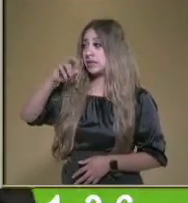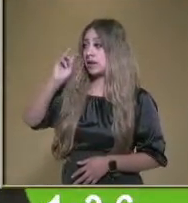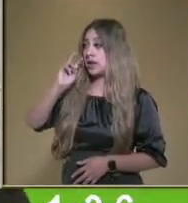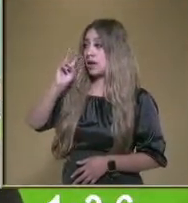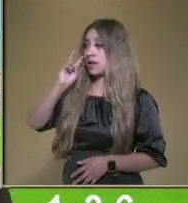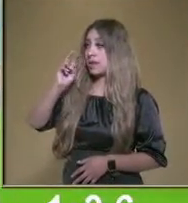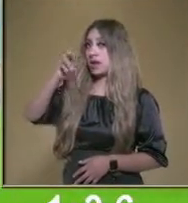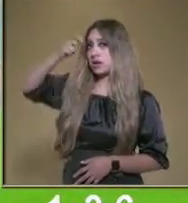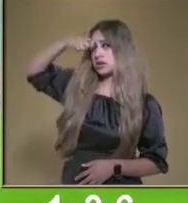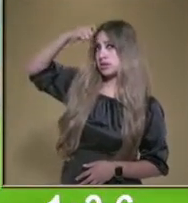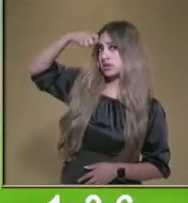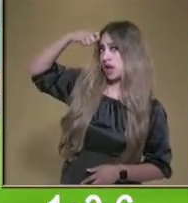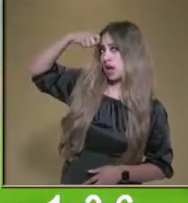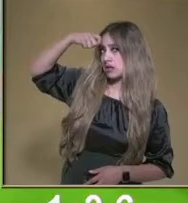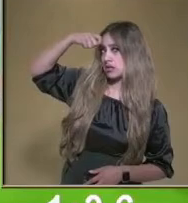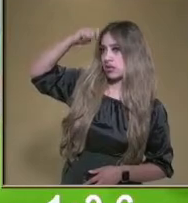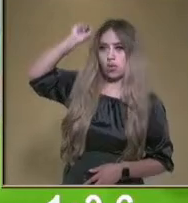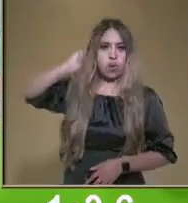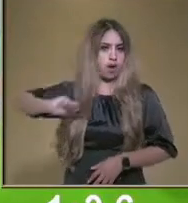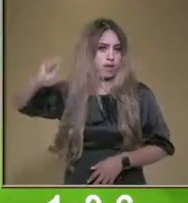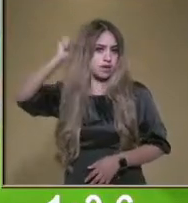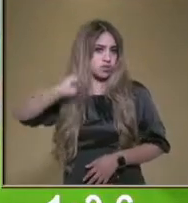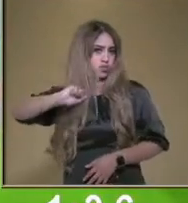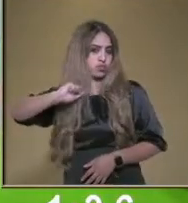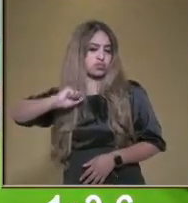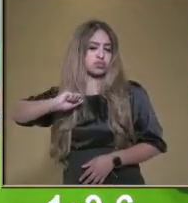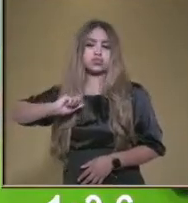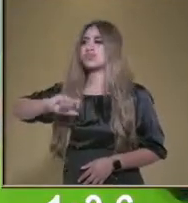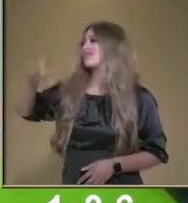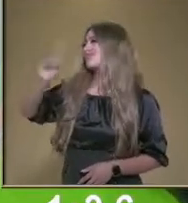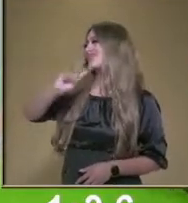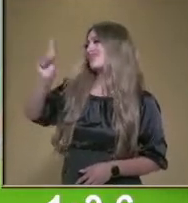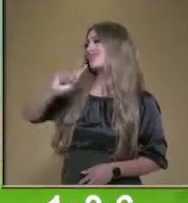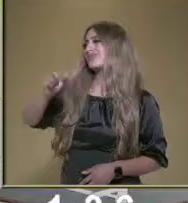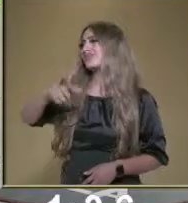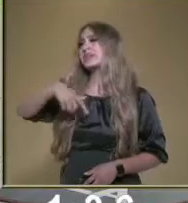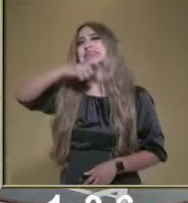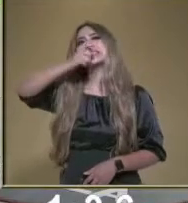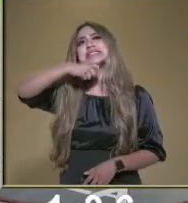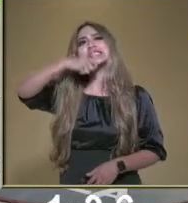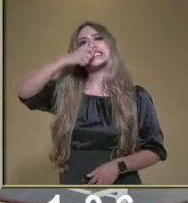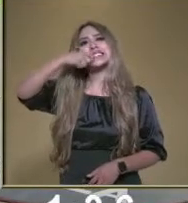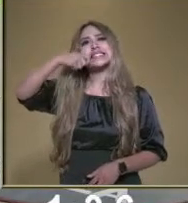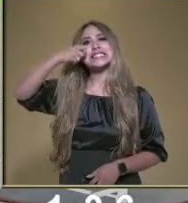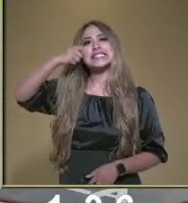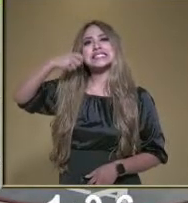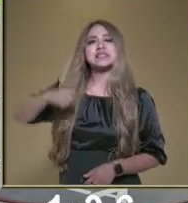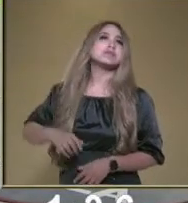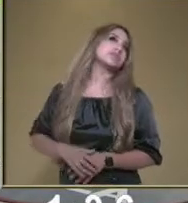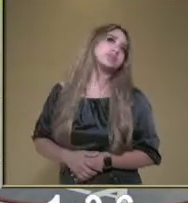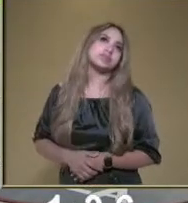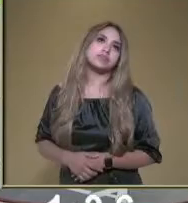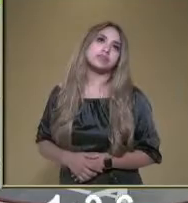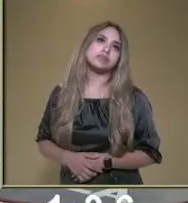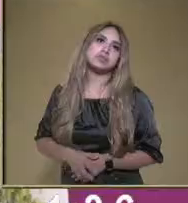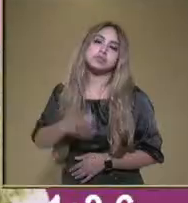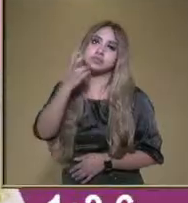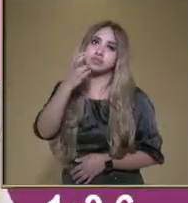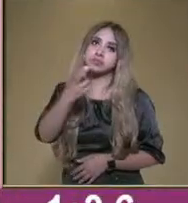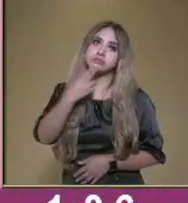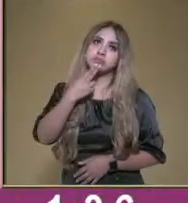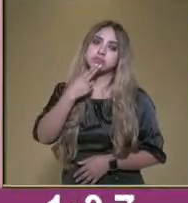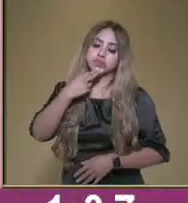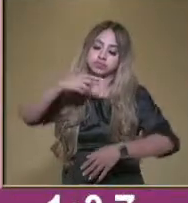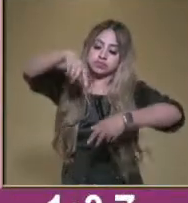para las cejas o son para el cabello? No, príncipe. Ese cepillo es un cepillo de dientes. Y ese lo utilizamos con